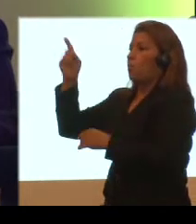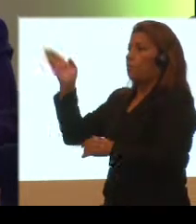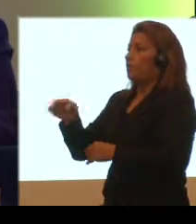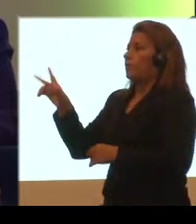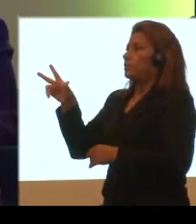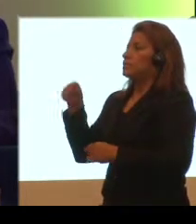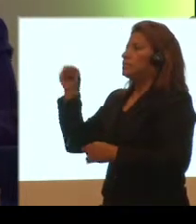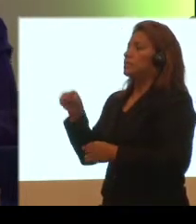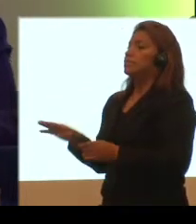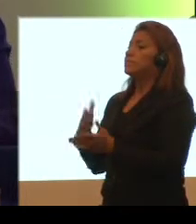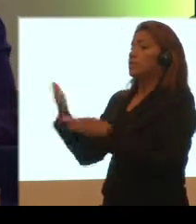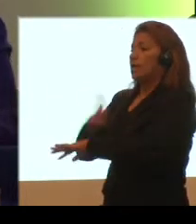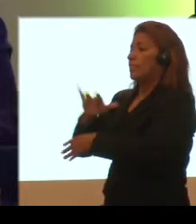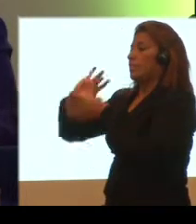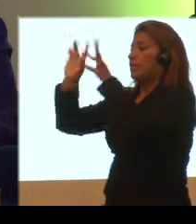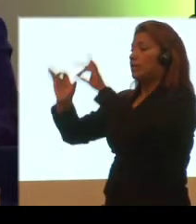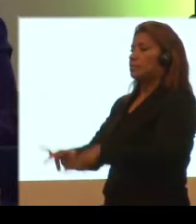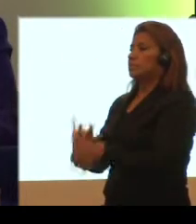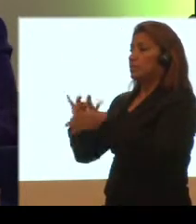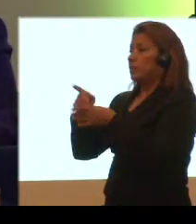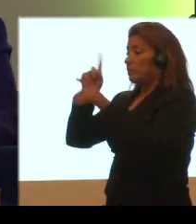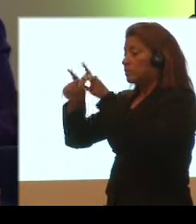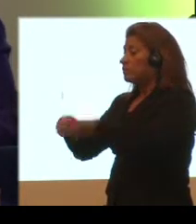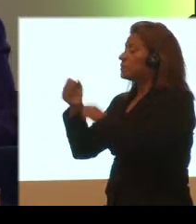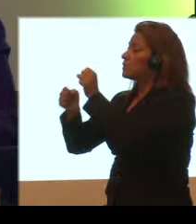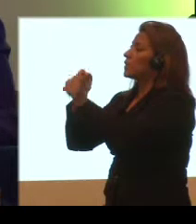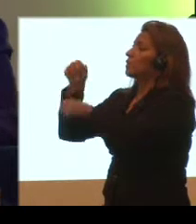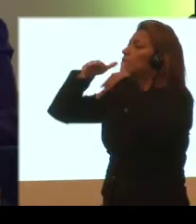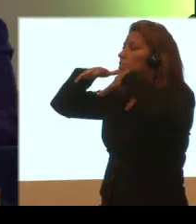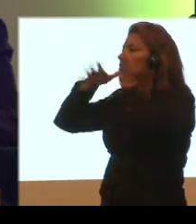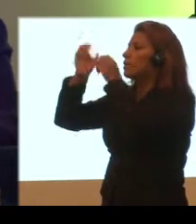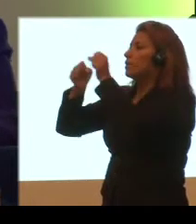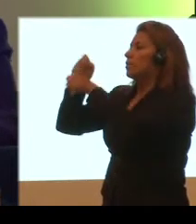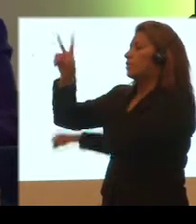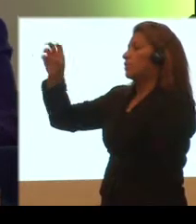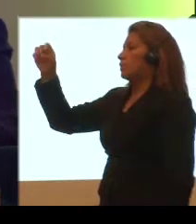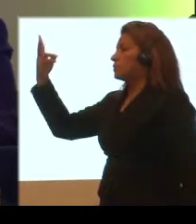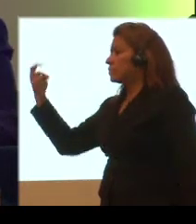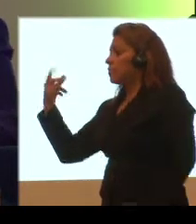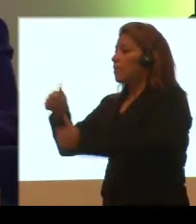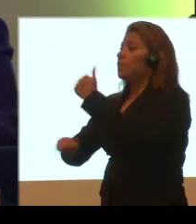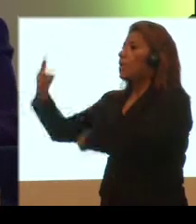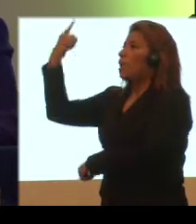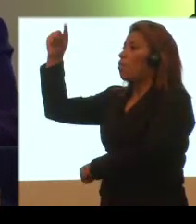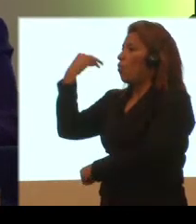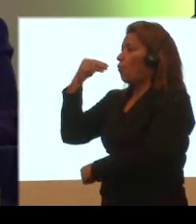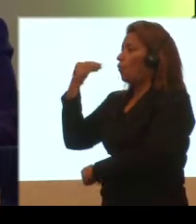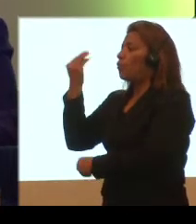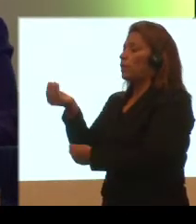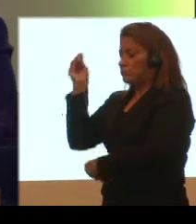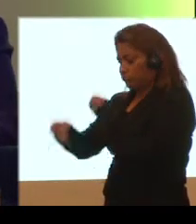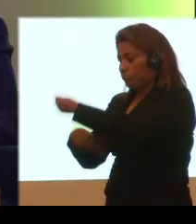Planificación y Desarrollo presentó un estudio a diciembre del 2012 donde concluyó que por cada dólar que habíamos invertido en